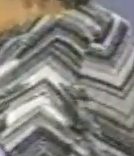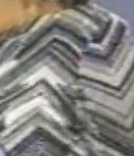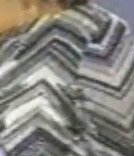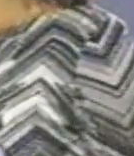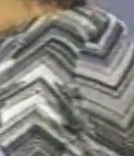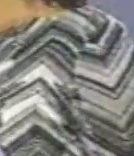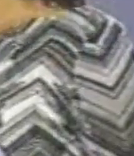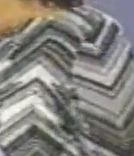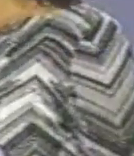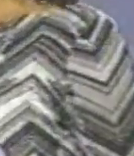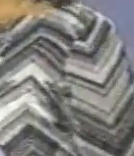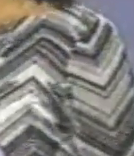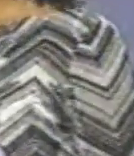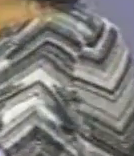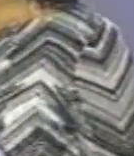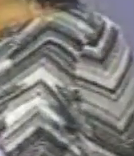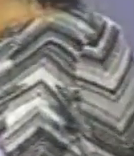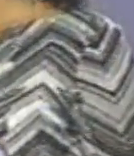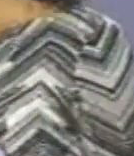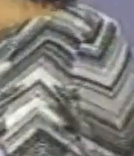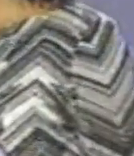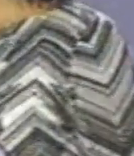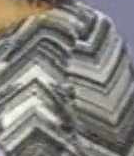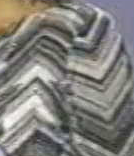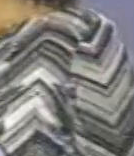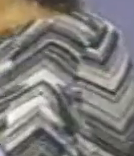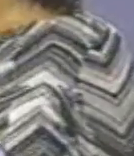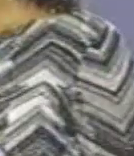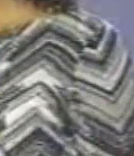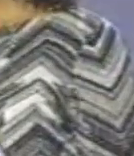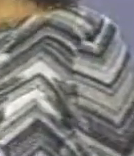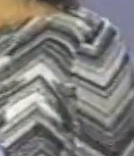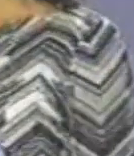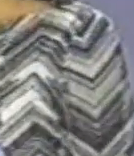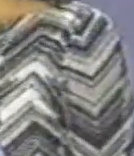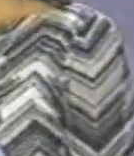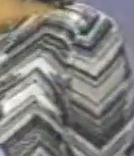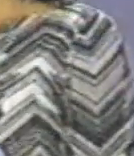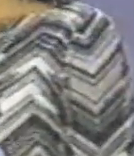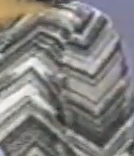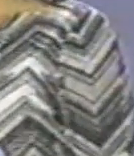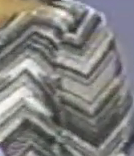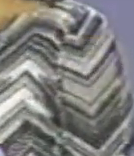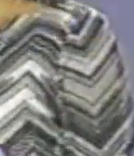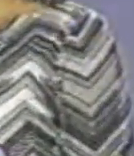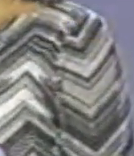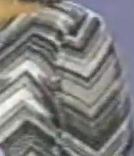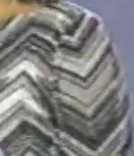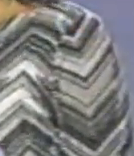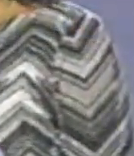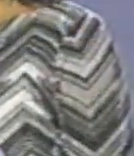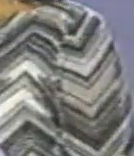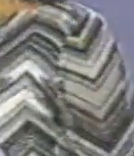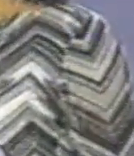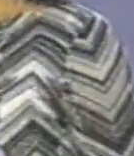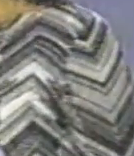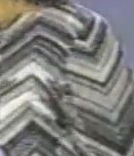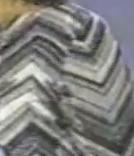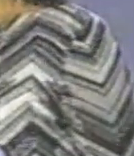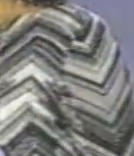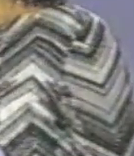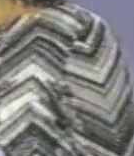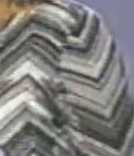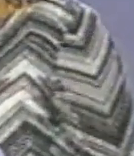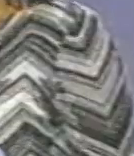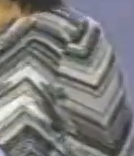los edificios, parques, restaurantes, colegios, hospitales, así como los servicios de comunicación e información, sin tener